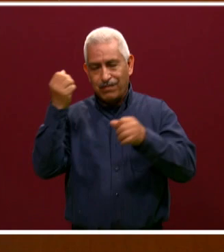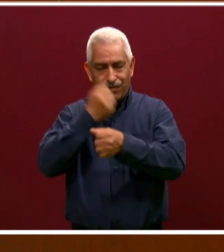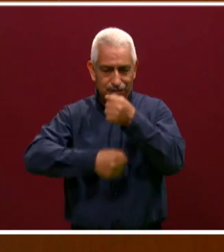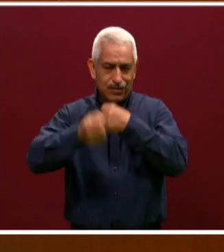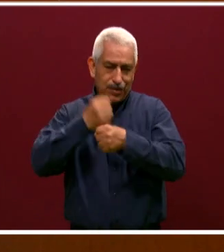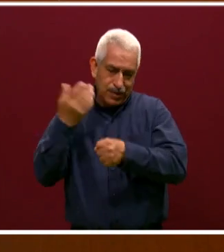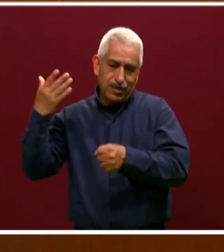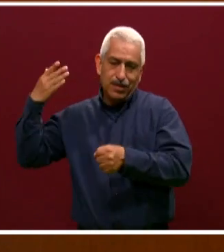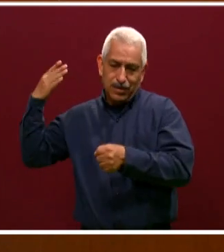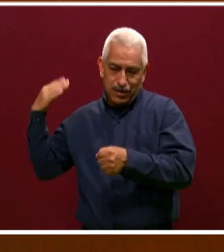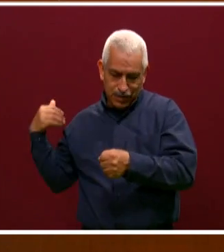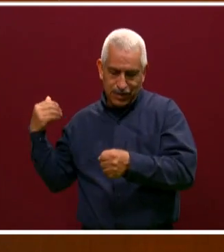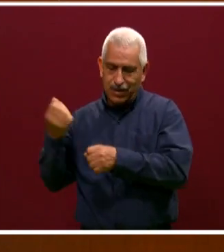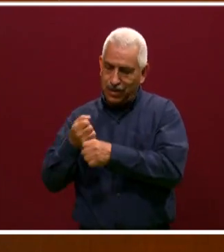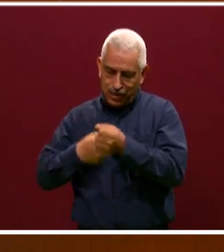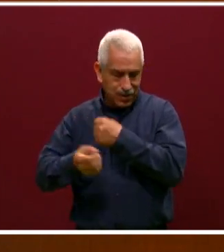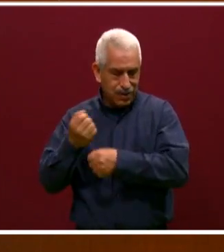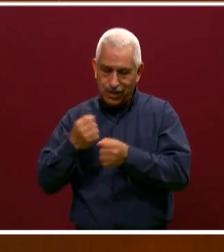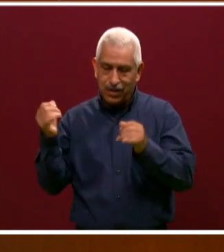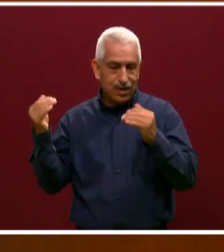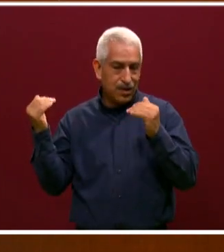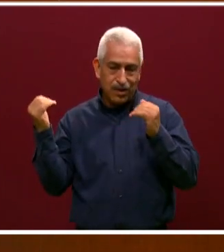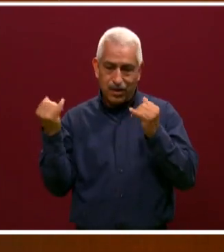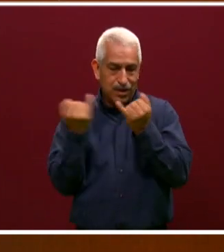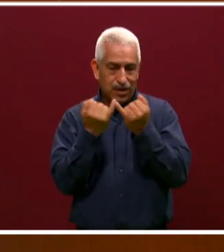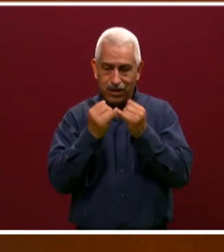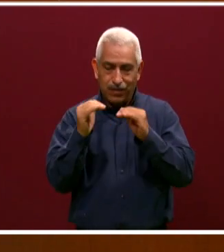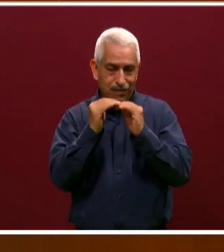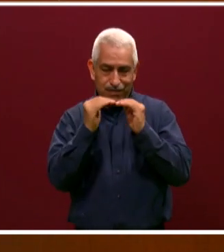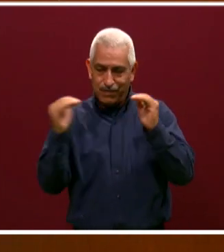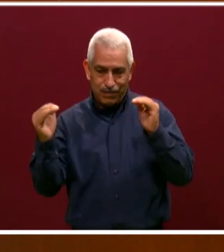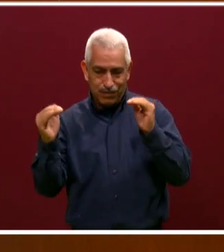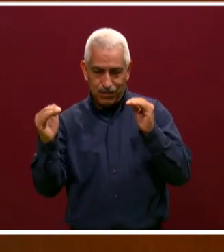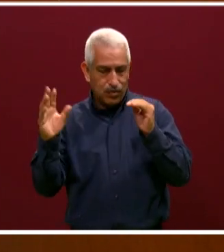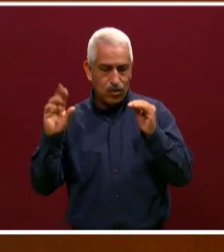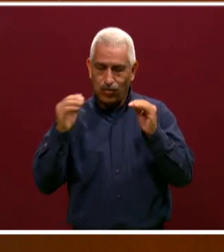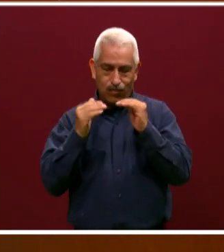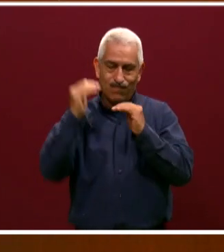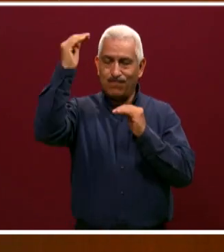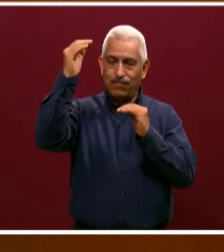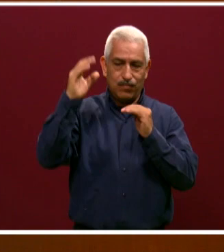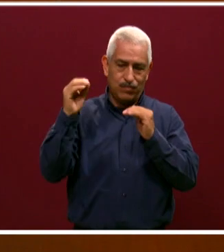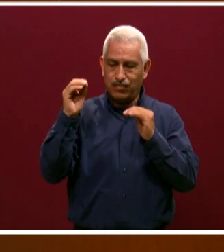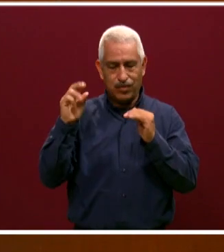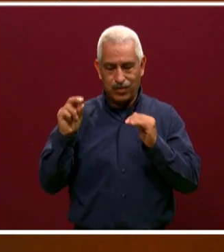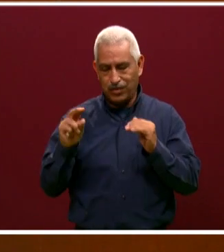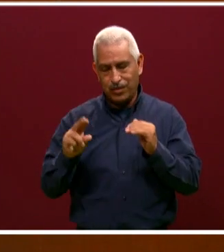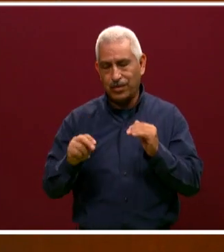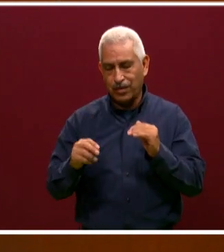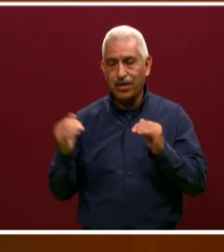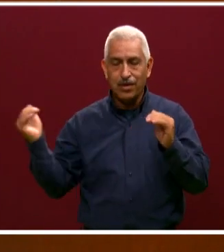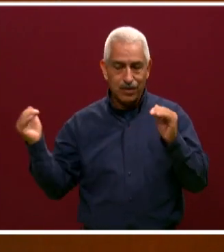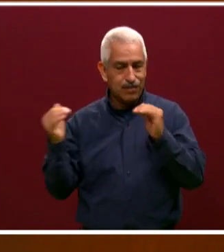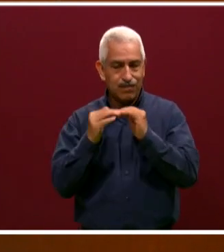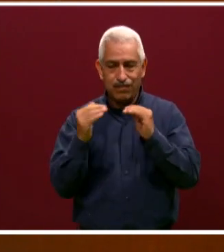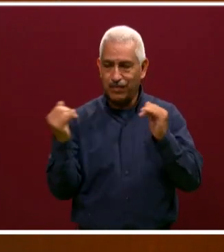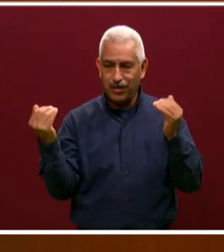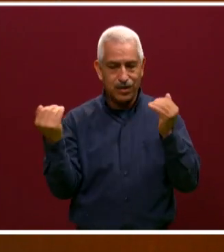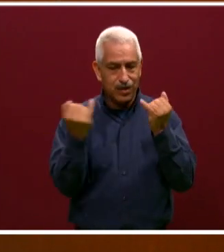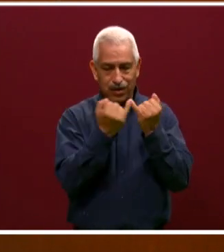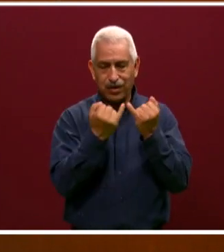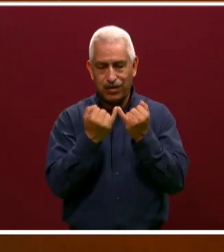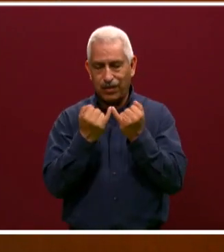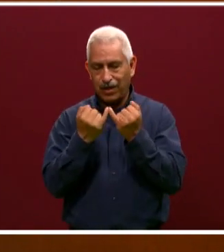apoyar a la economía y que todos los chicos que quieran estar con nosotros puedan hacerlo. Es el mismo costo. Realmente es bajo,